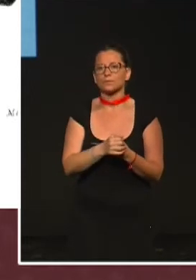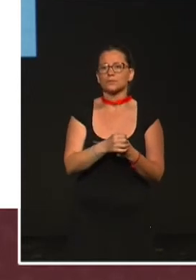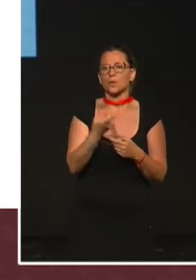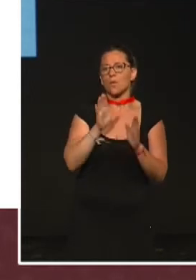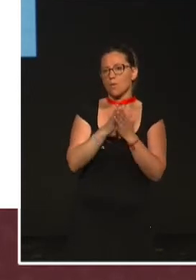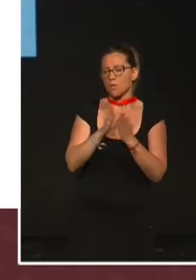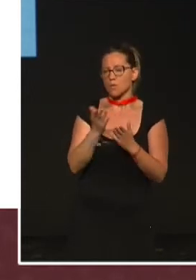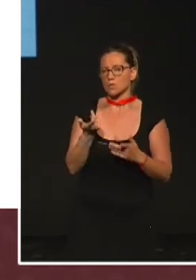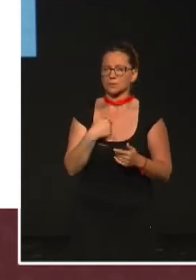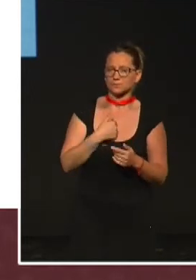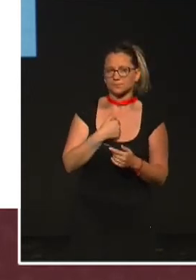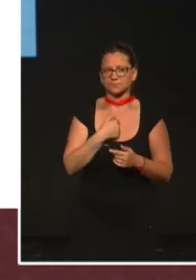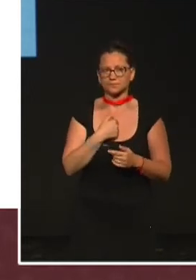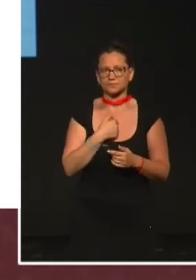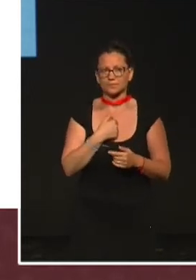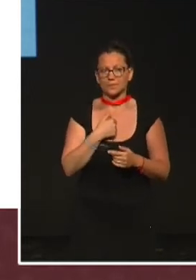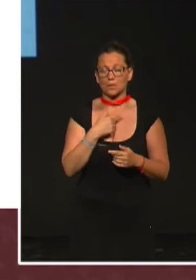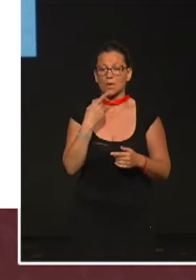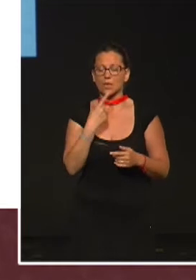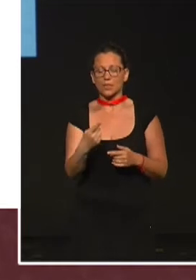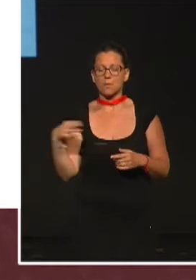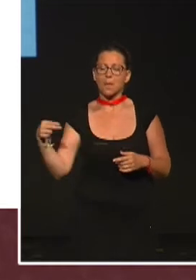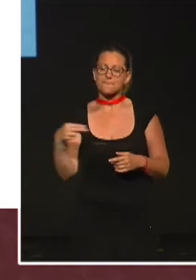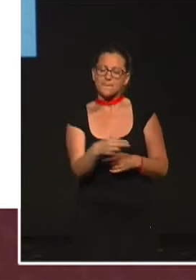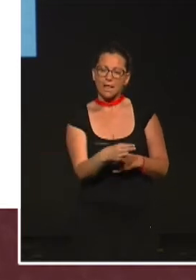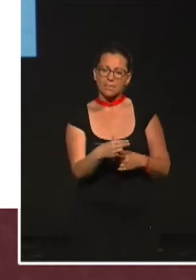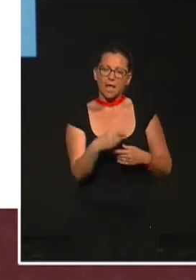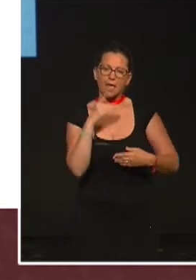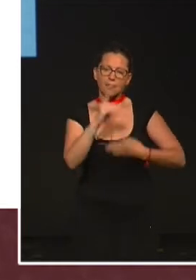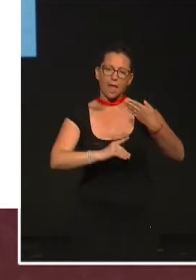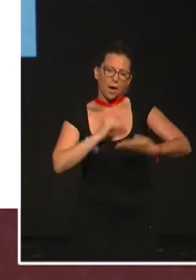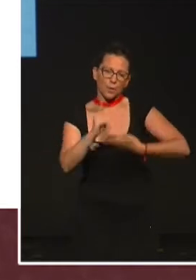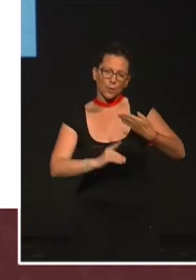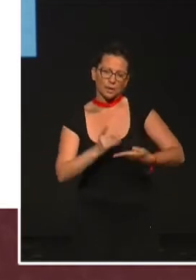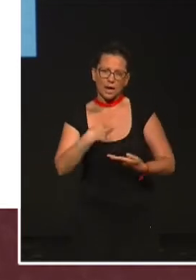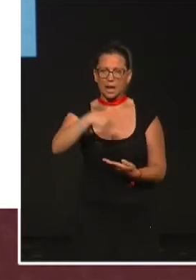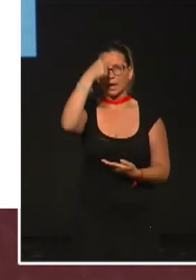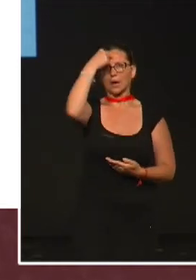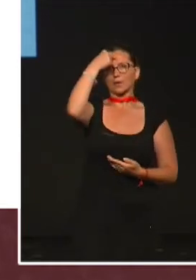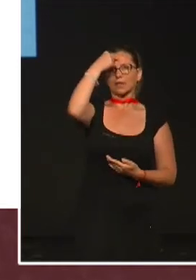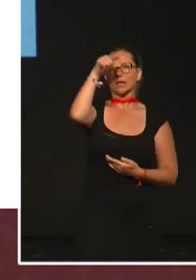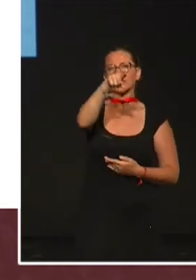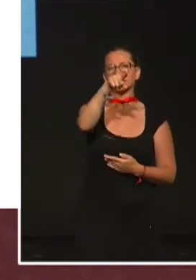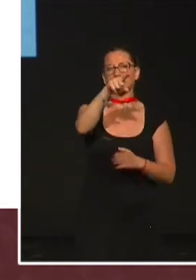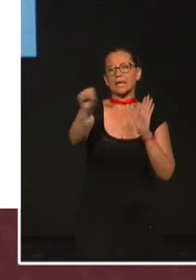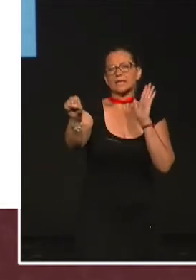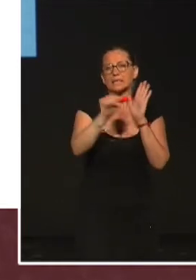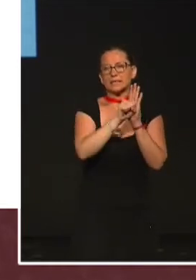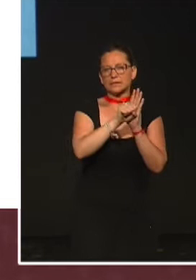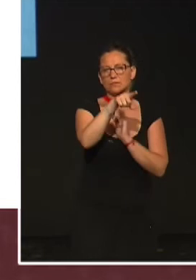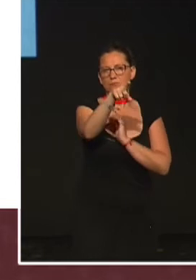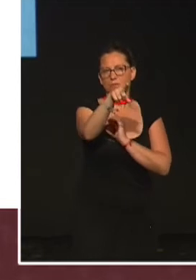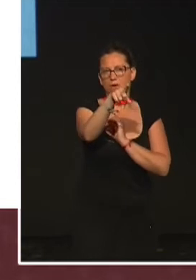bien. Cuando hablamos de peces y de Darwin, nos viene a la cabeza este símbolo anticreacionista